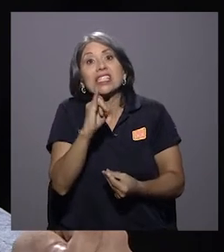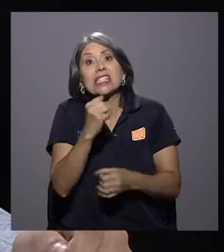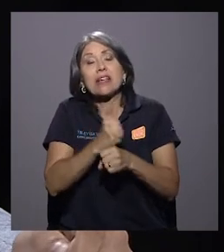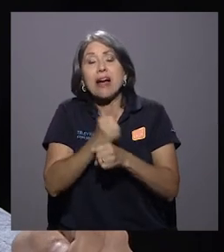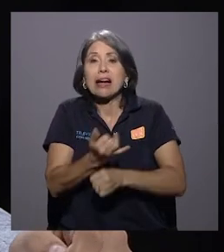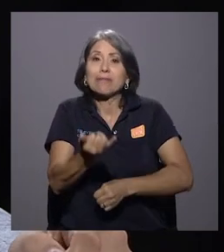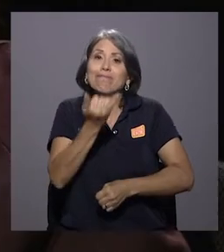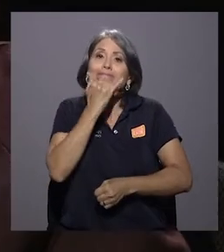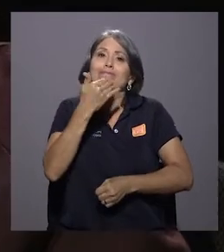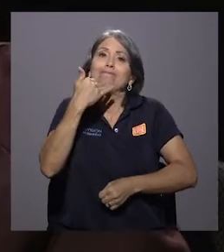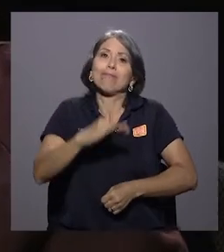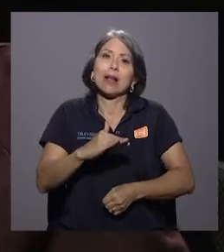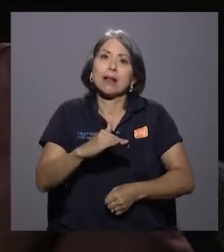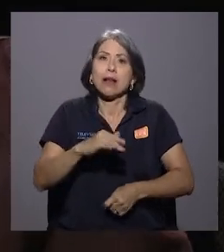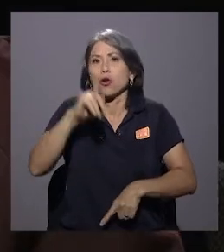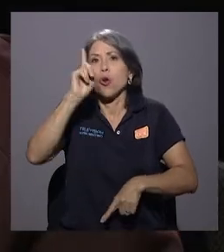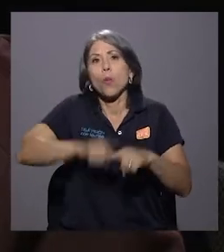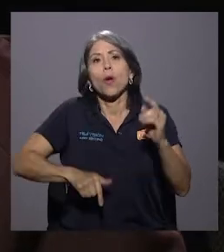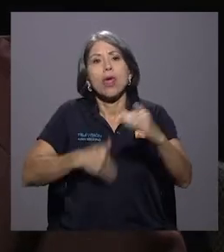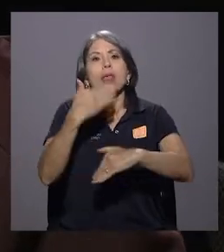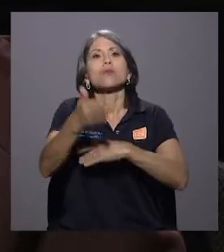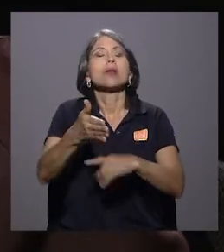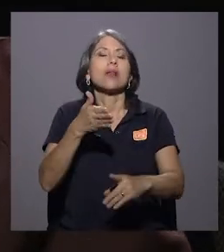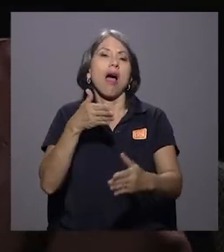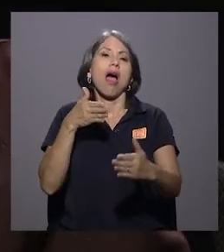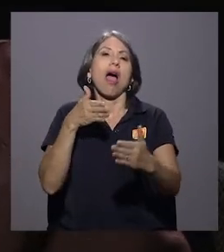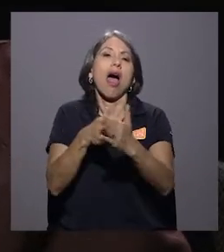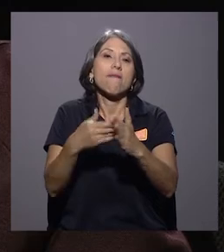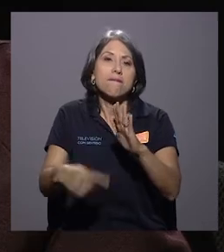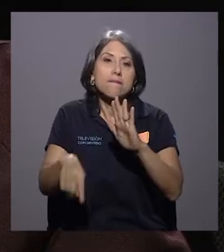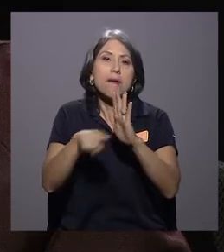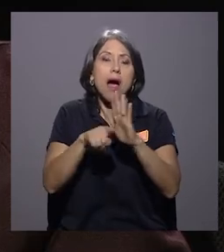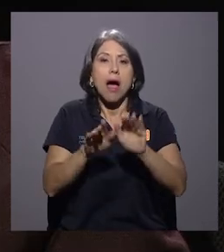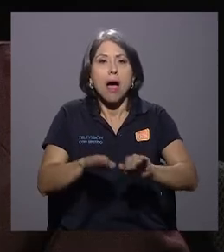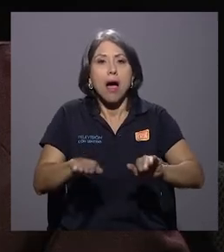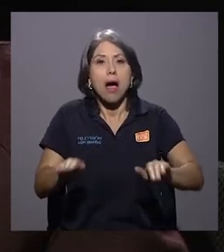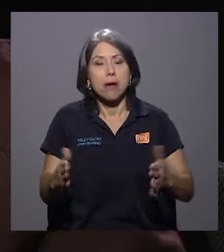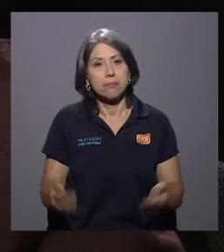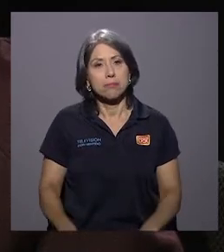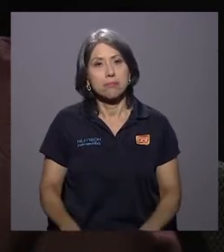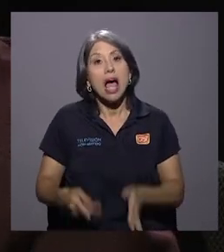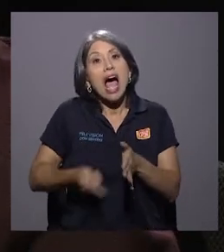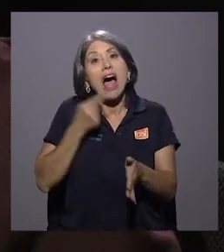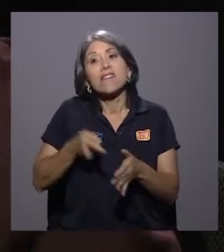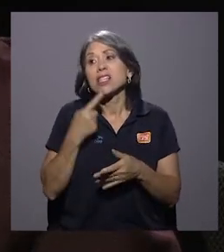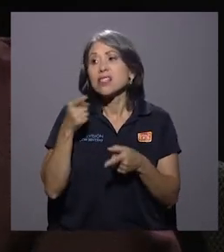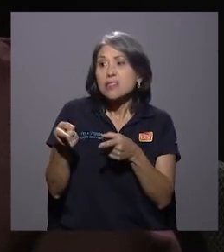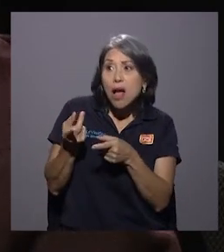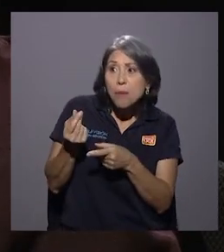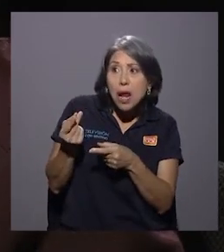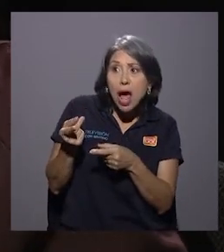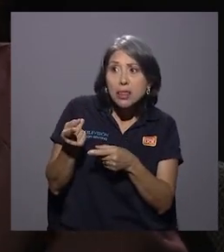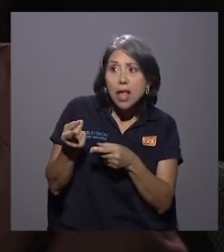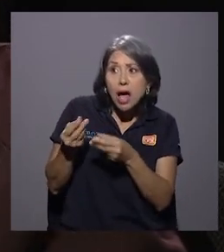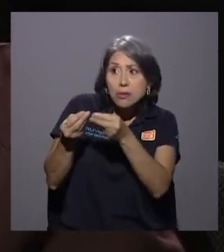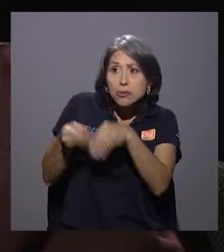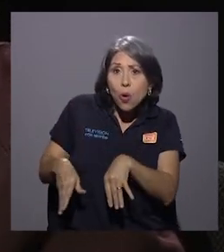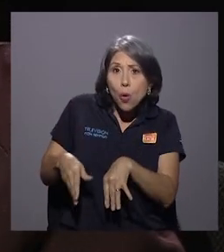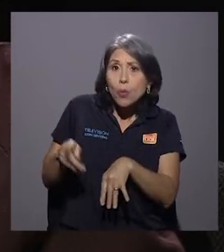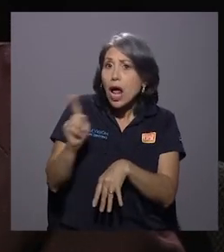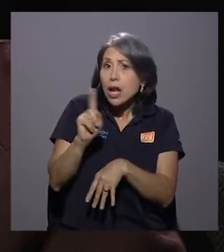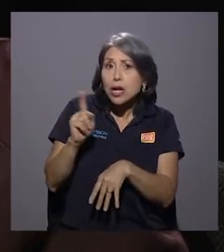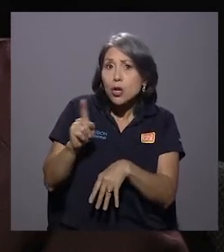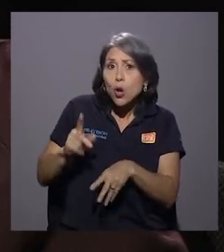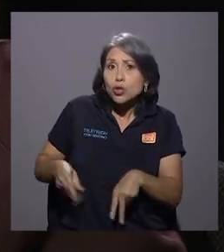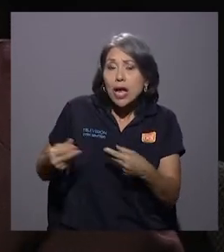le puede pasar factura a nuestros niños y niñas, ¿verdad? Y a veces se dice que como no se gasta, entonces hay que quitarla o